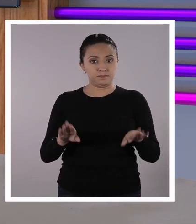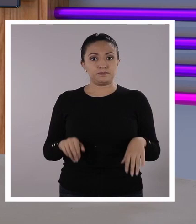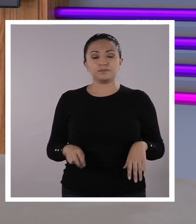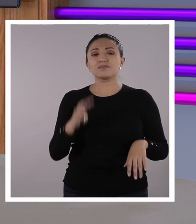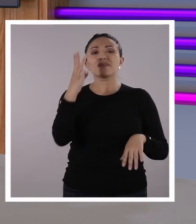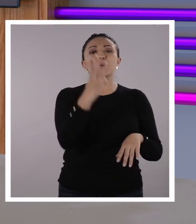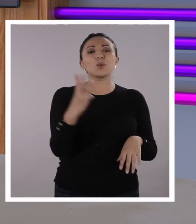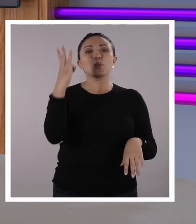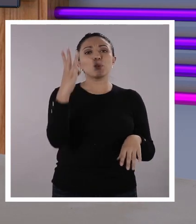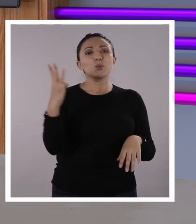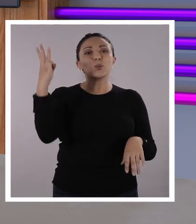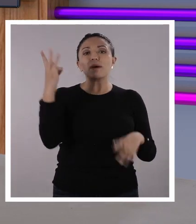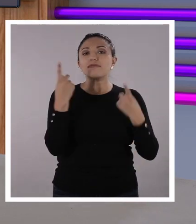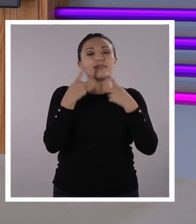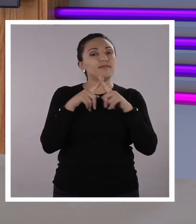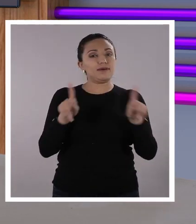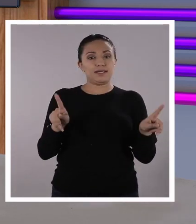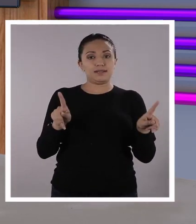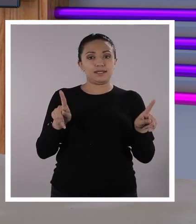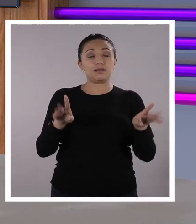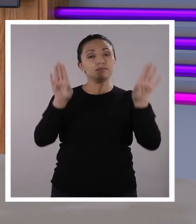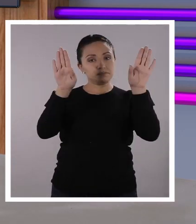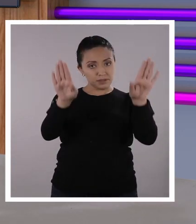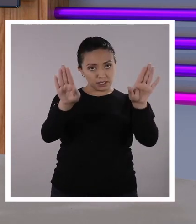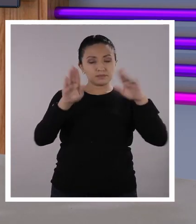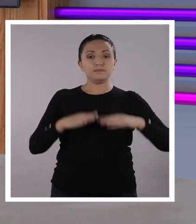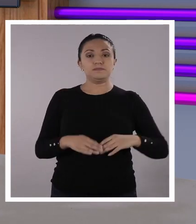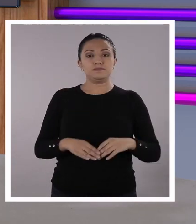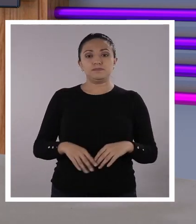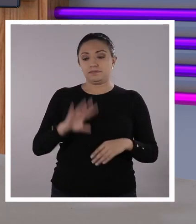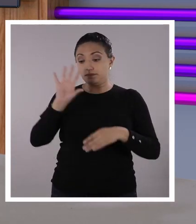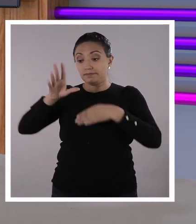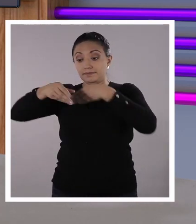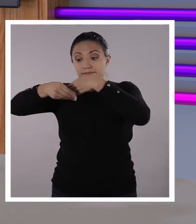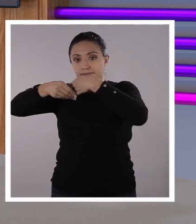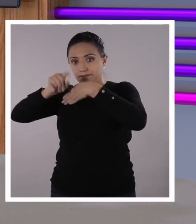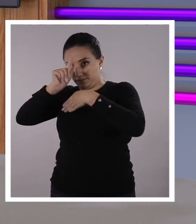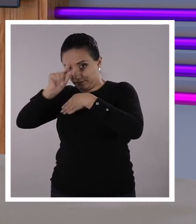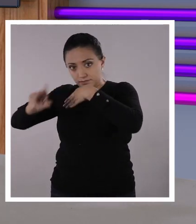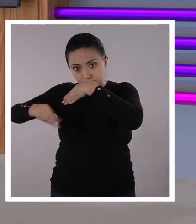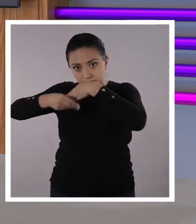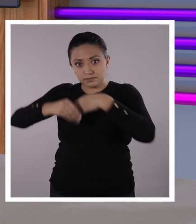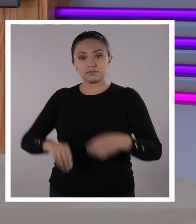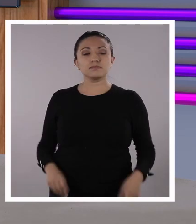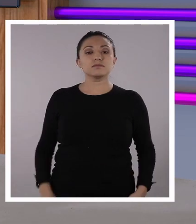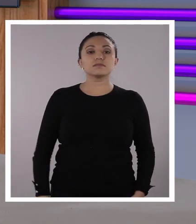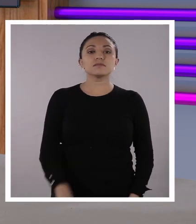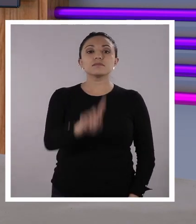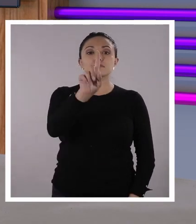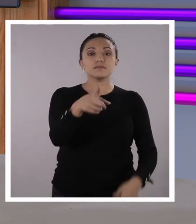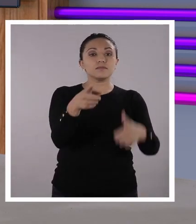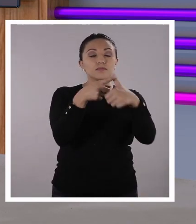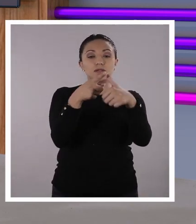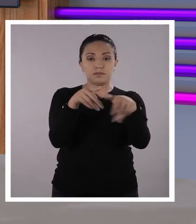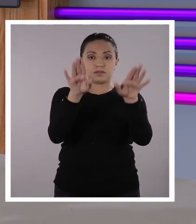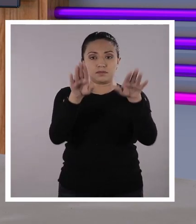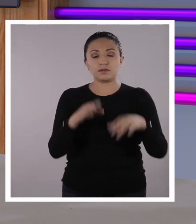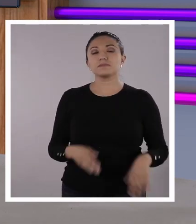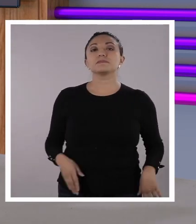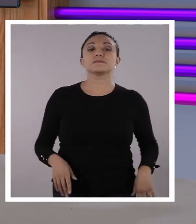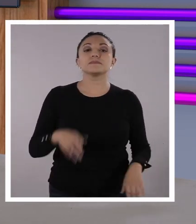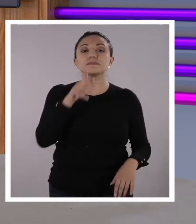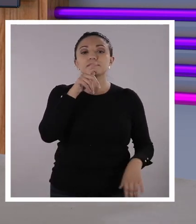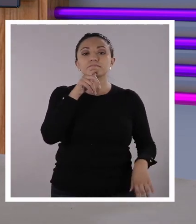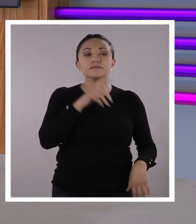citar una web, Santi, la misma estructura con un añadidito. A ver. Muy bien. ¿Qué es lo primero, Santi? A ver, vamos a